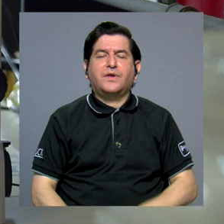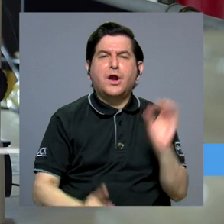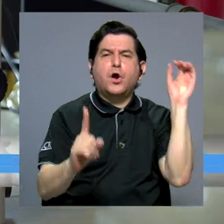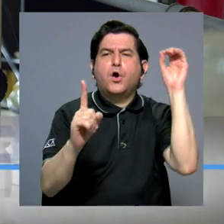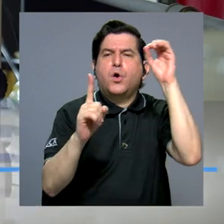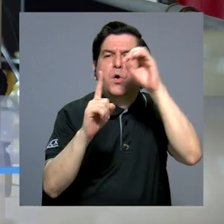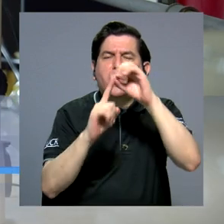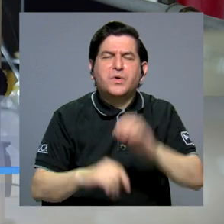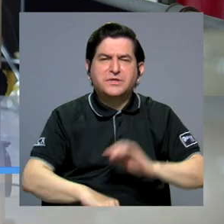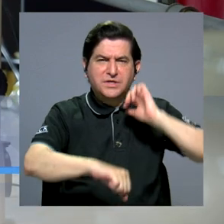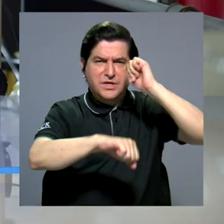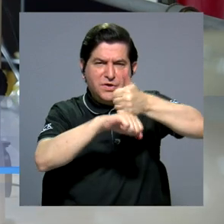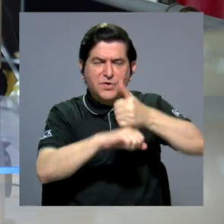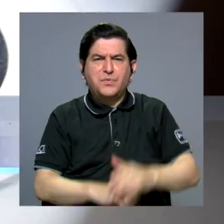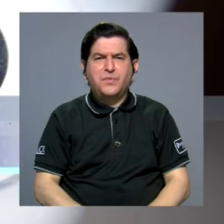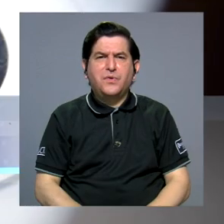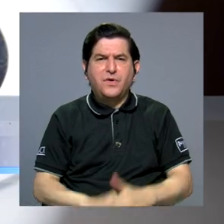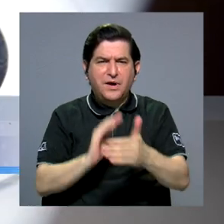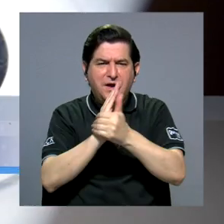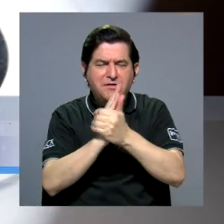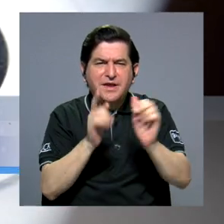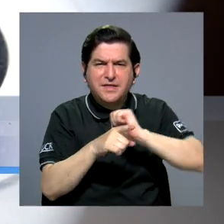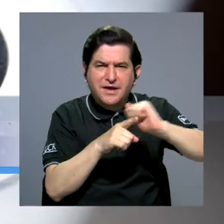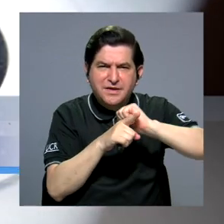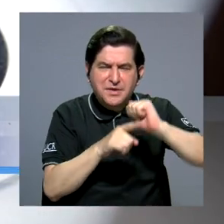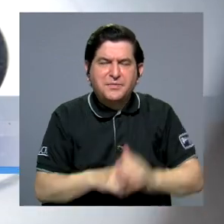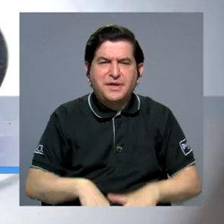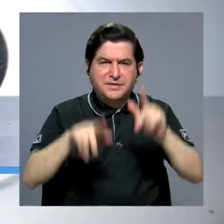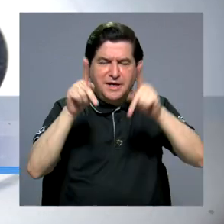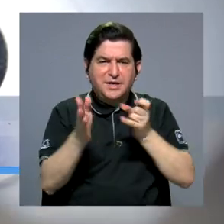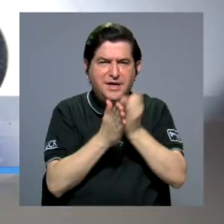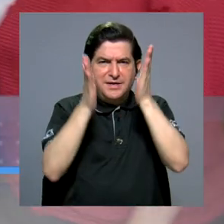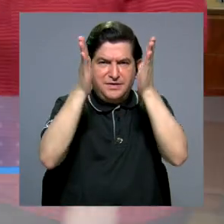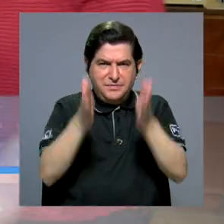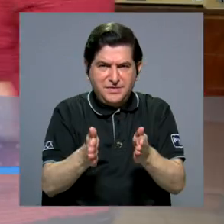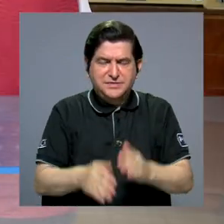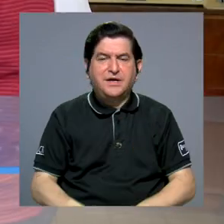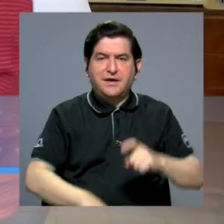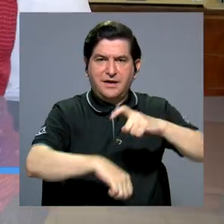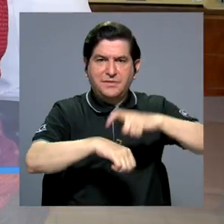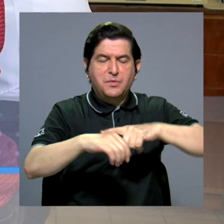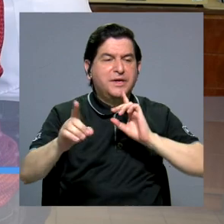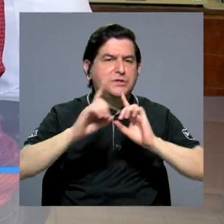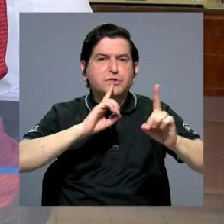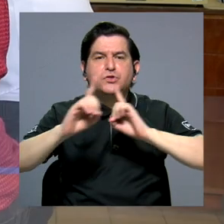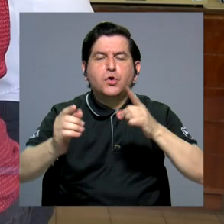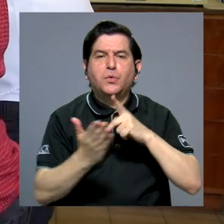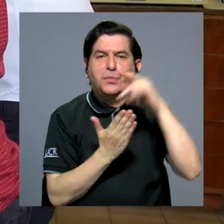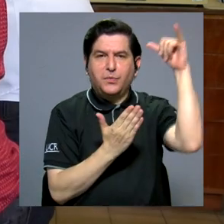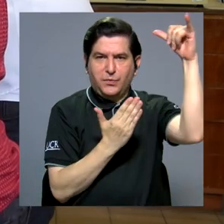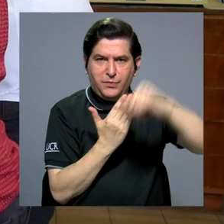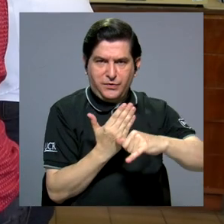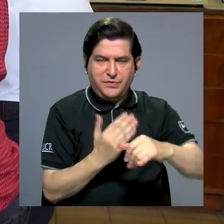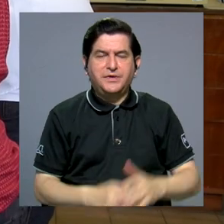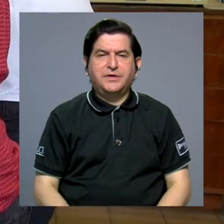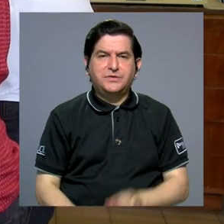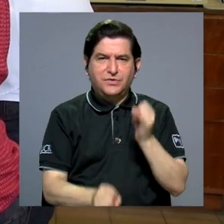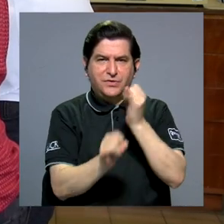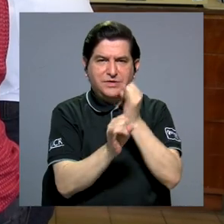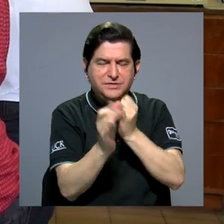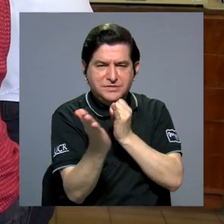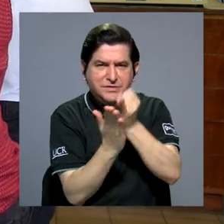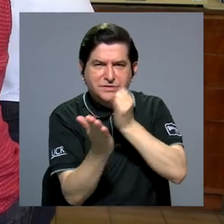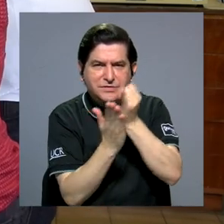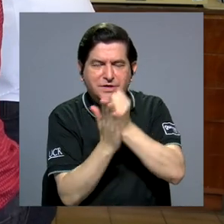Con el objetivo de determinar las actitudes y prácticas de las personas investigadoras a la hora de divulgar sus proyectos, el